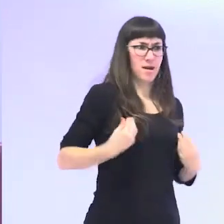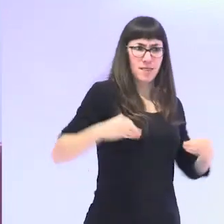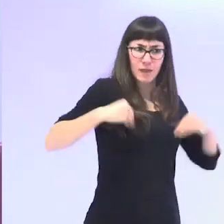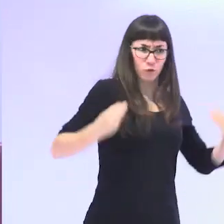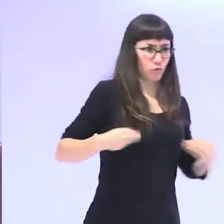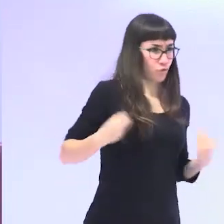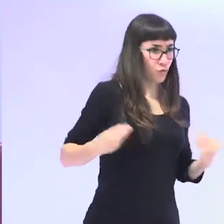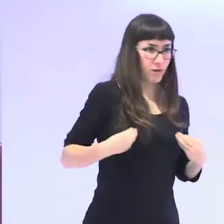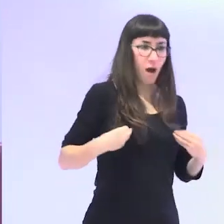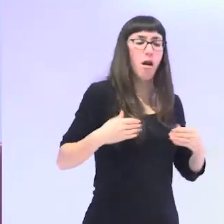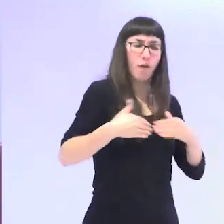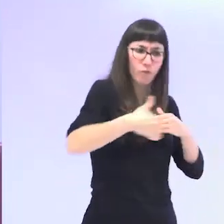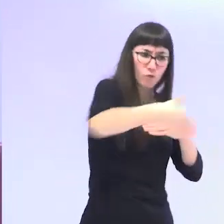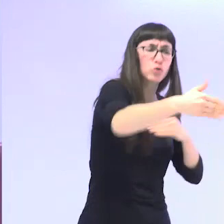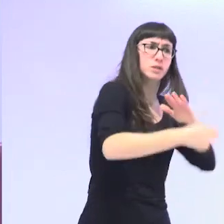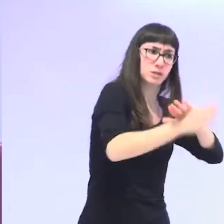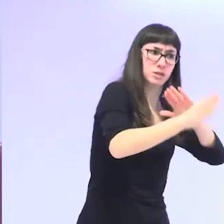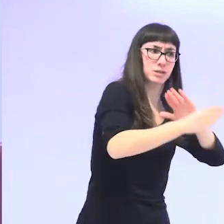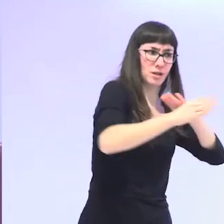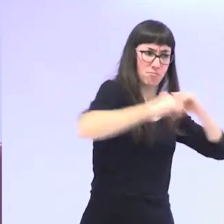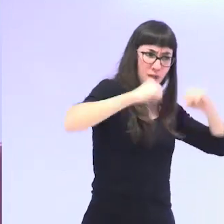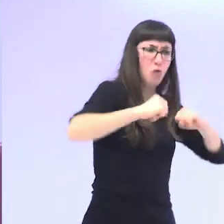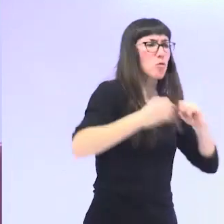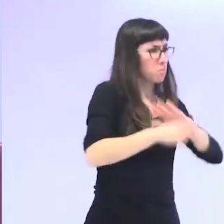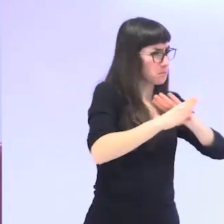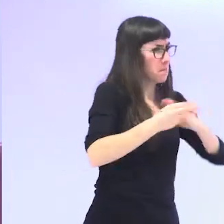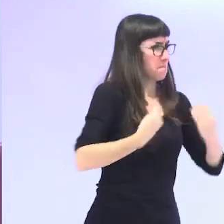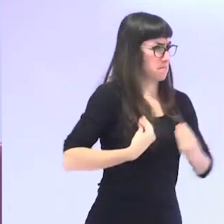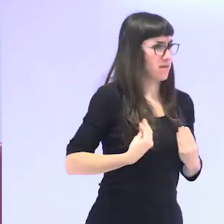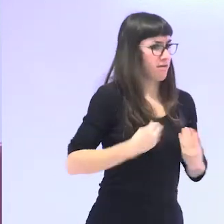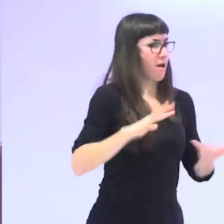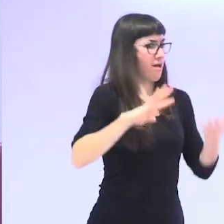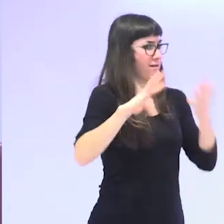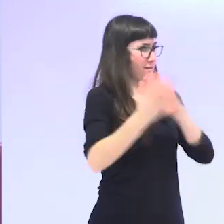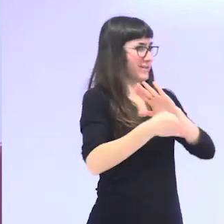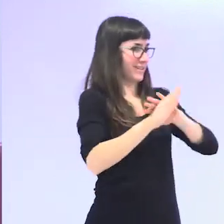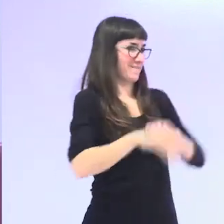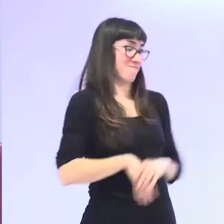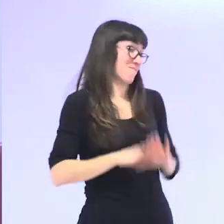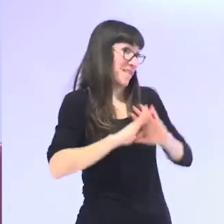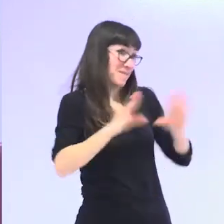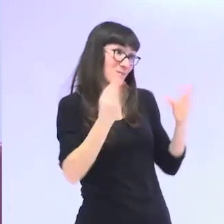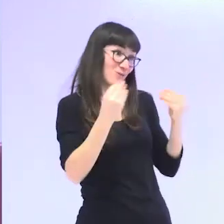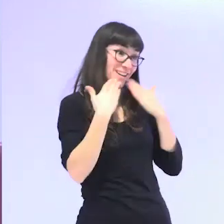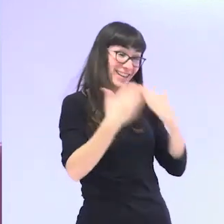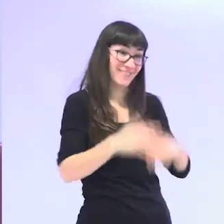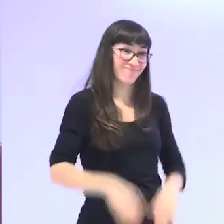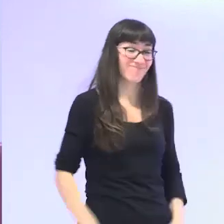queda mucho futuro para vivir en una sociedad que cada vez está cambiando más pues nada muchísimas gracias